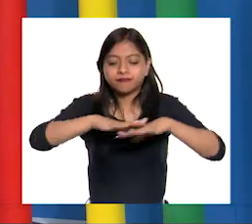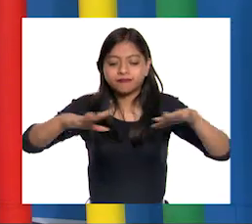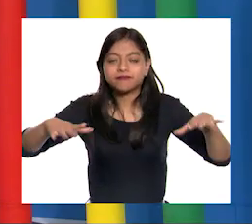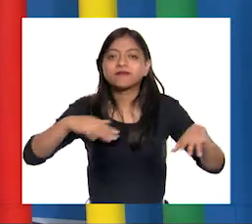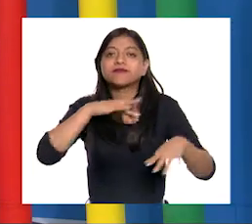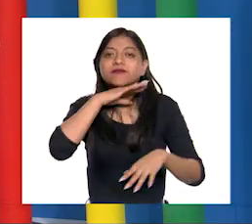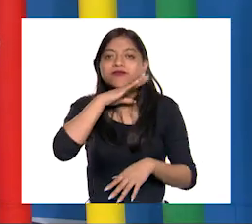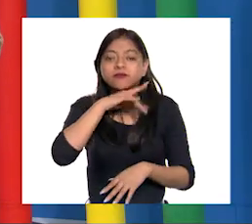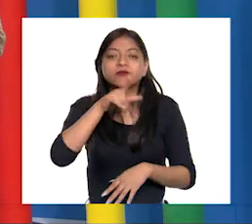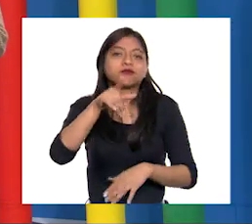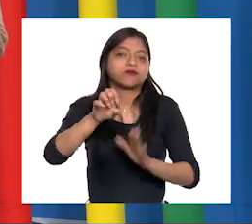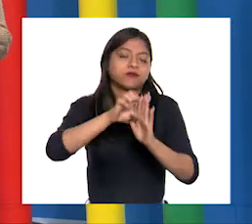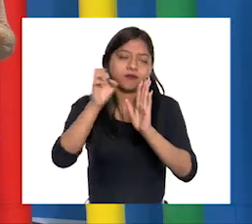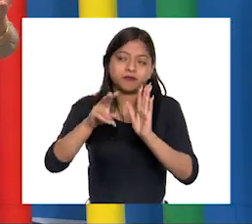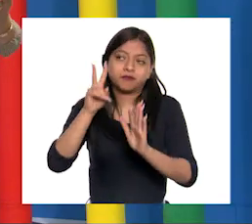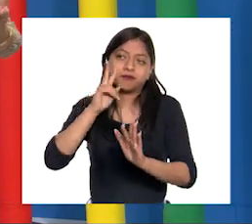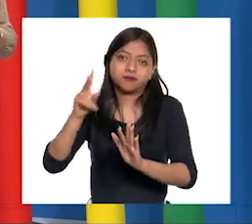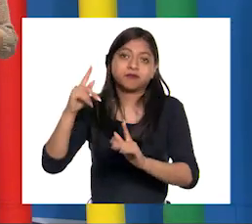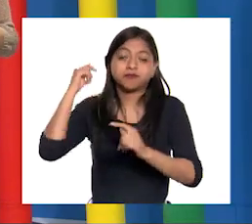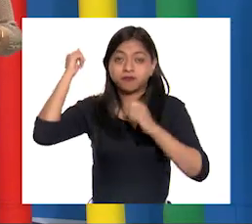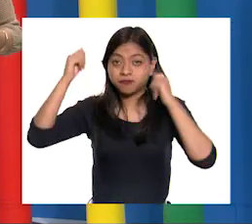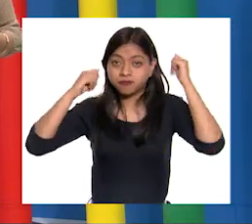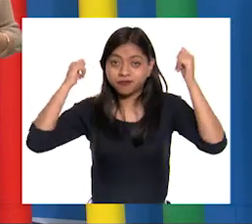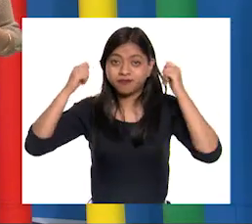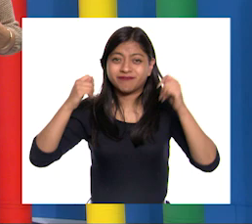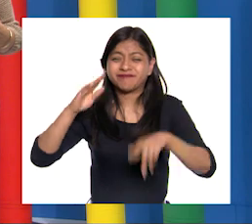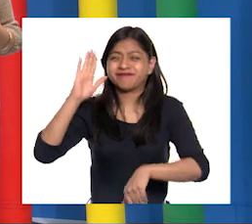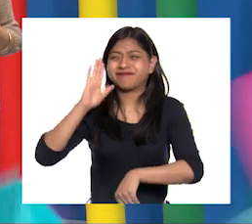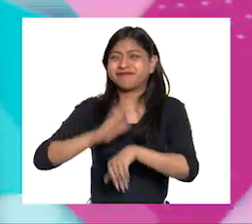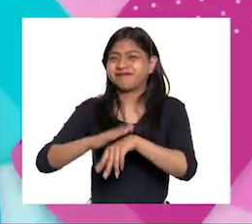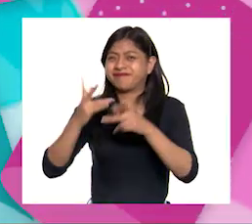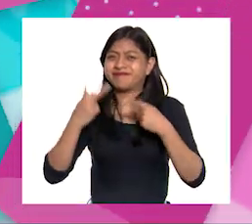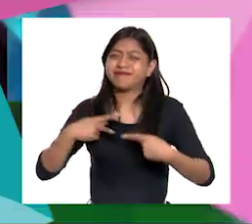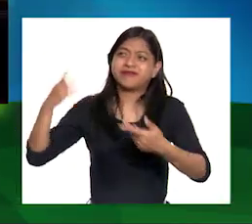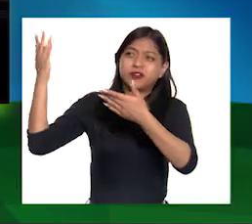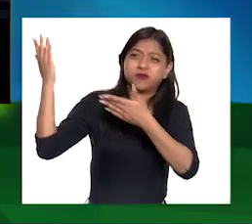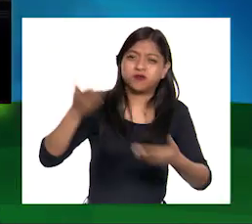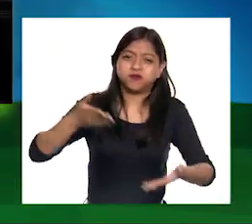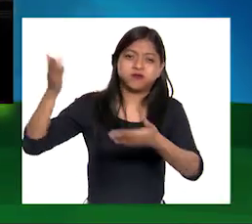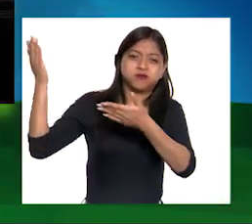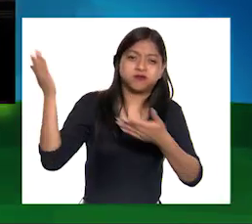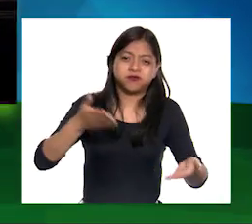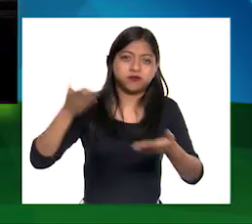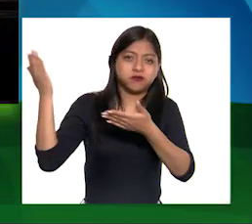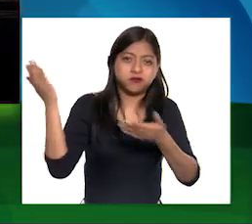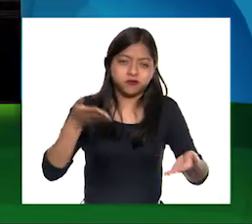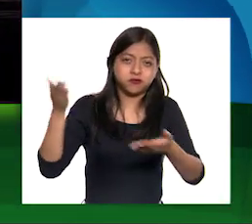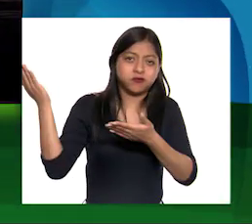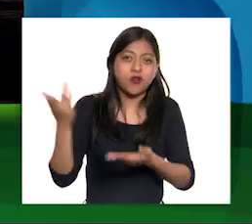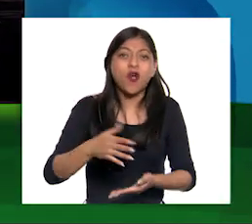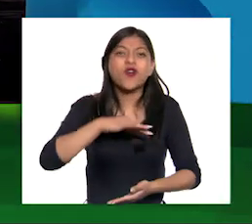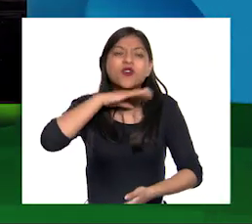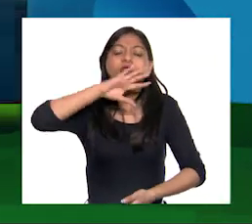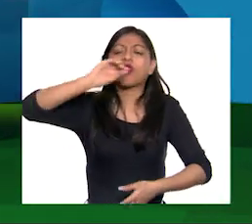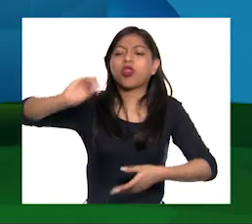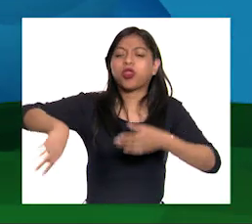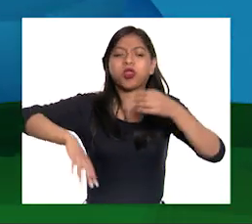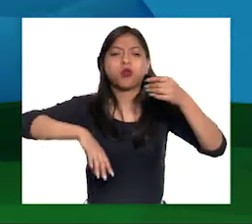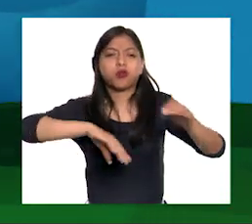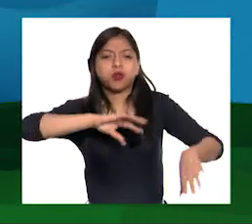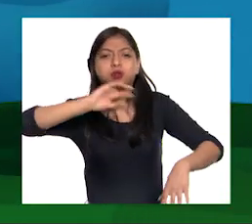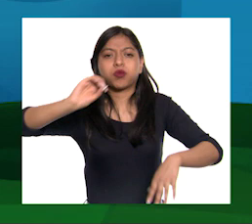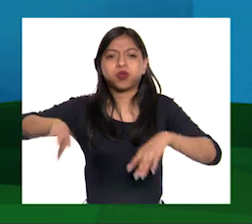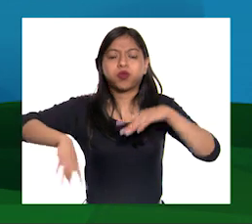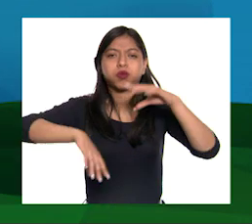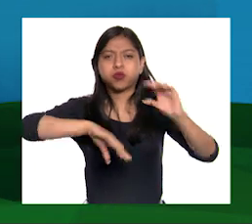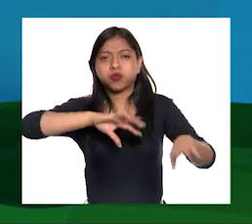el caso del turismo, el turismo masivo vierte los desechos al mar O los turistas tiran basura o acaban con